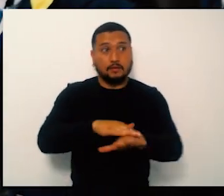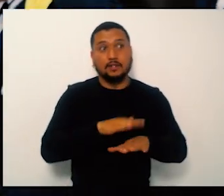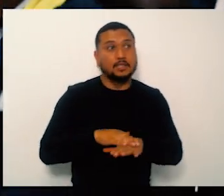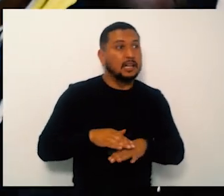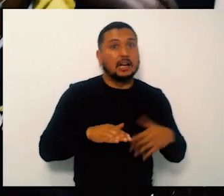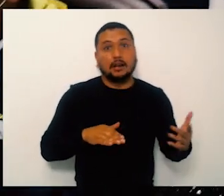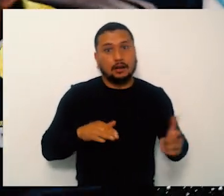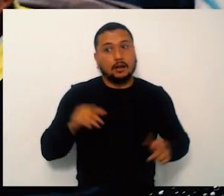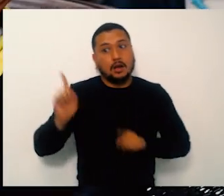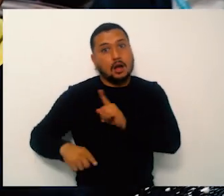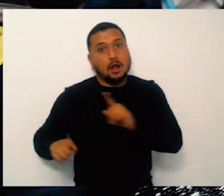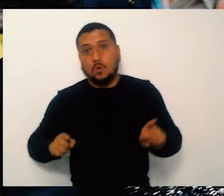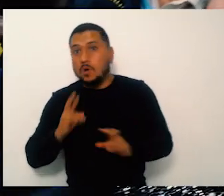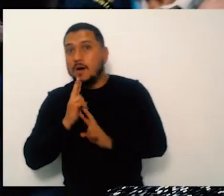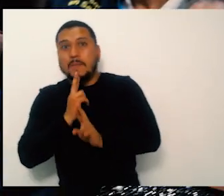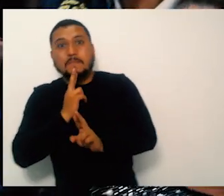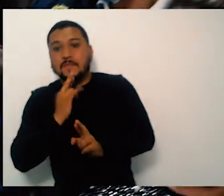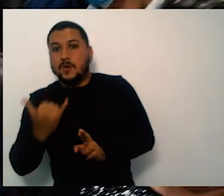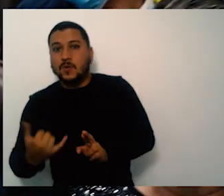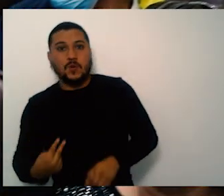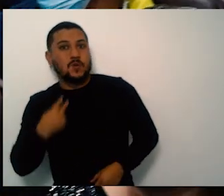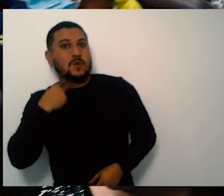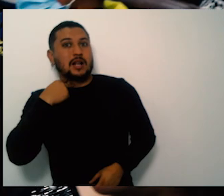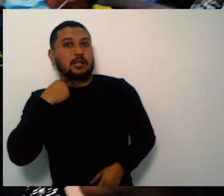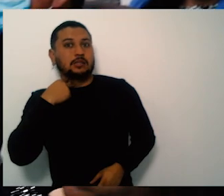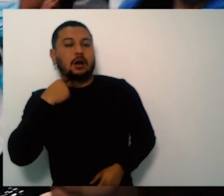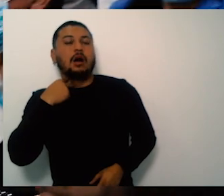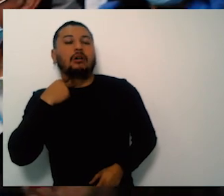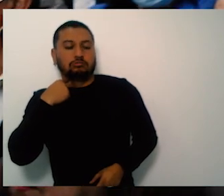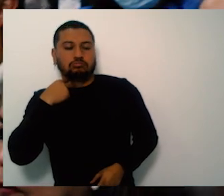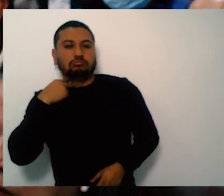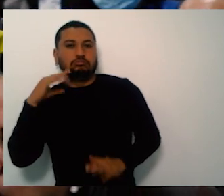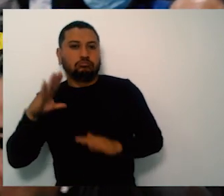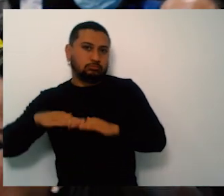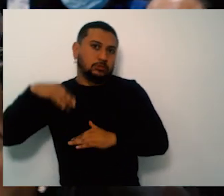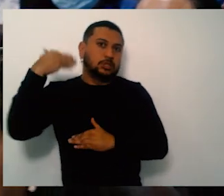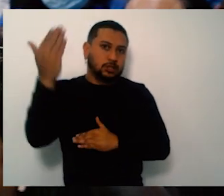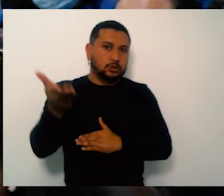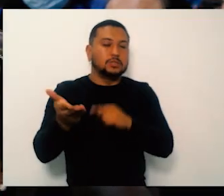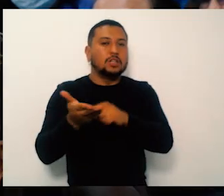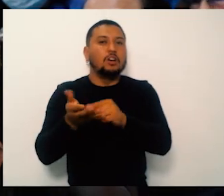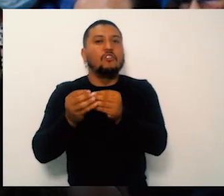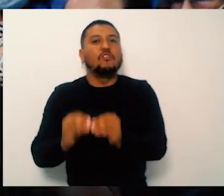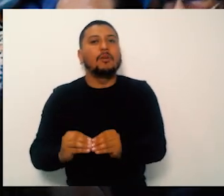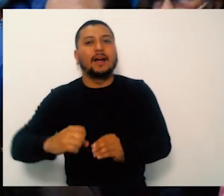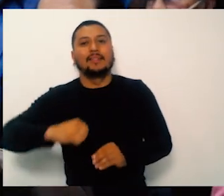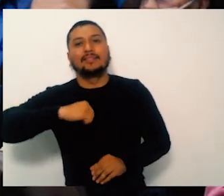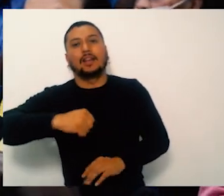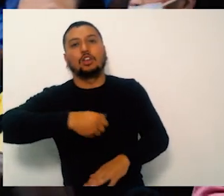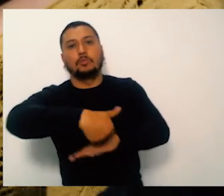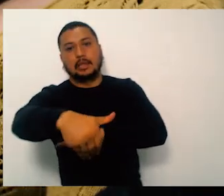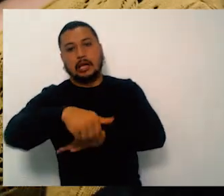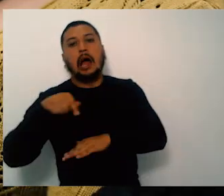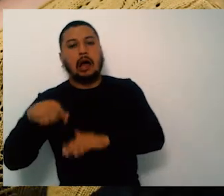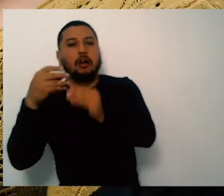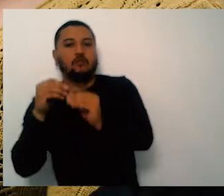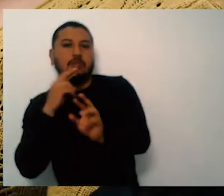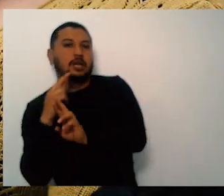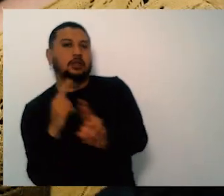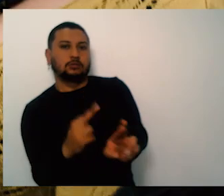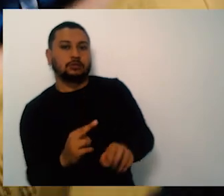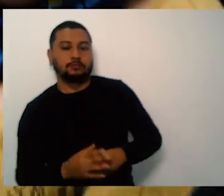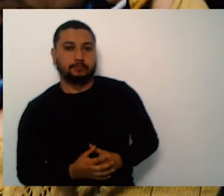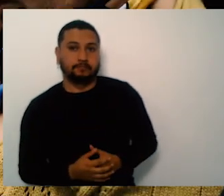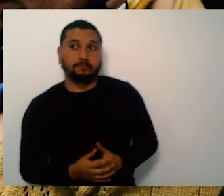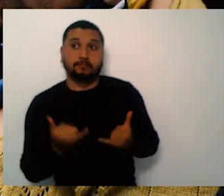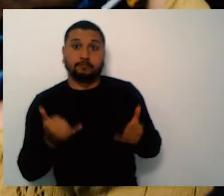Pero sí hay formas de superar un poquito. Lo que usted ha ido haciendo ha mejorado muchísimo en el